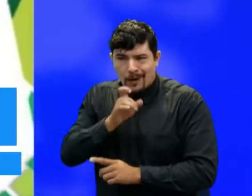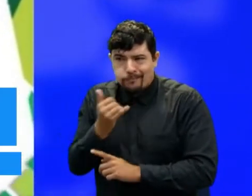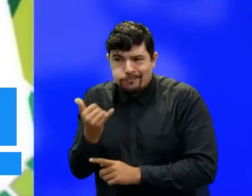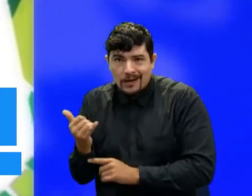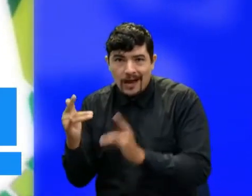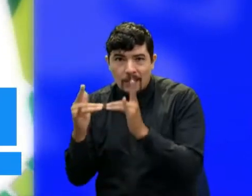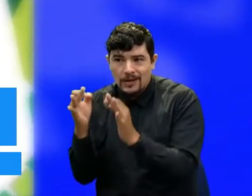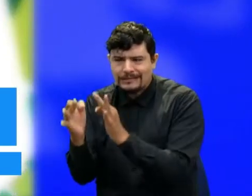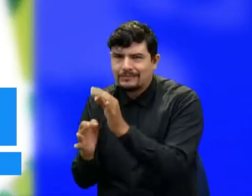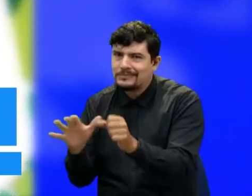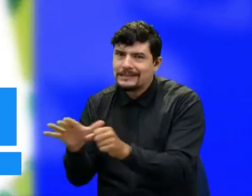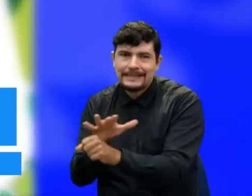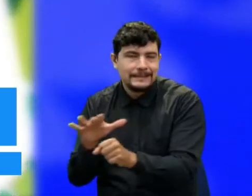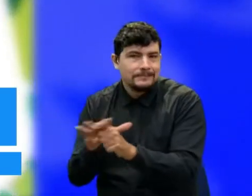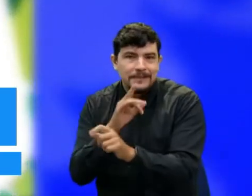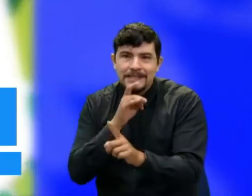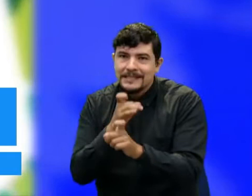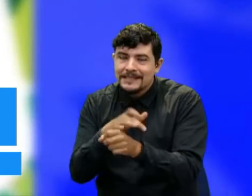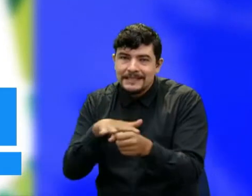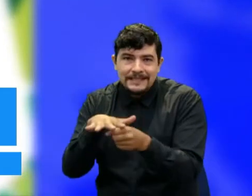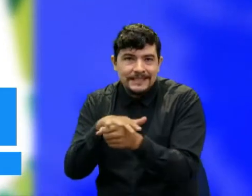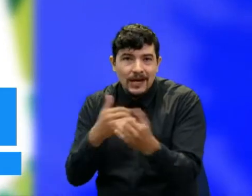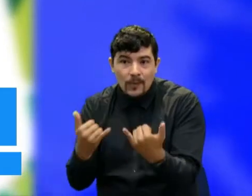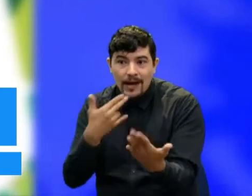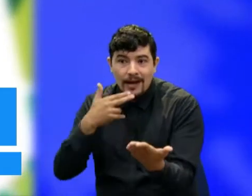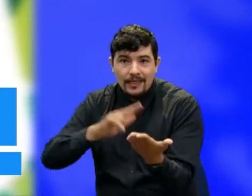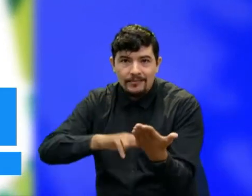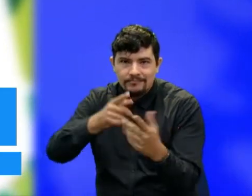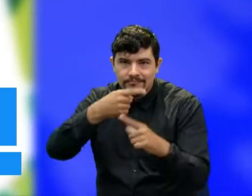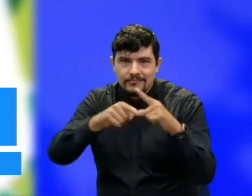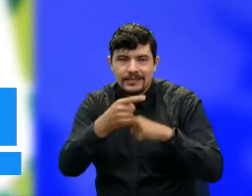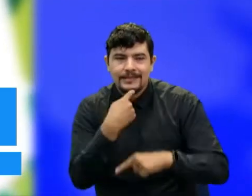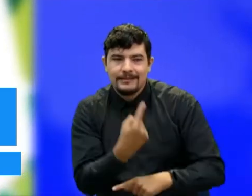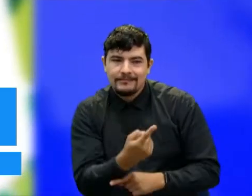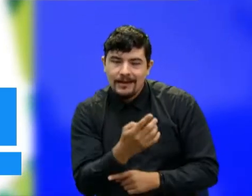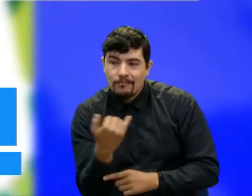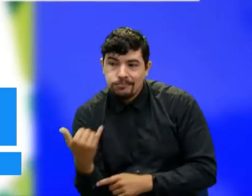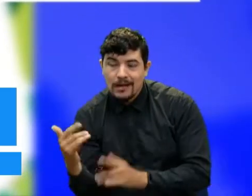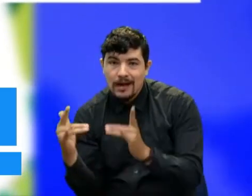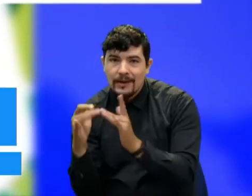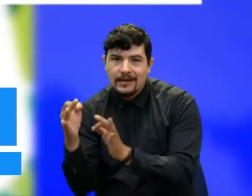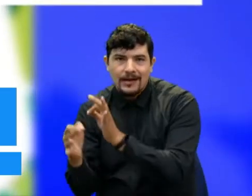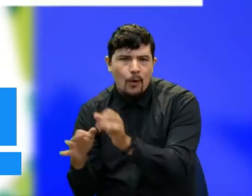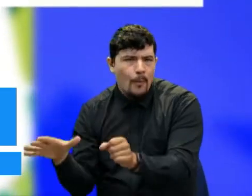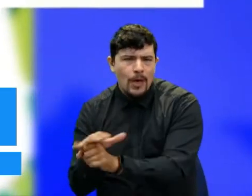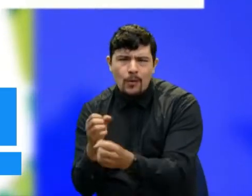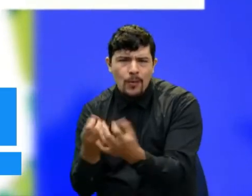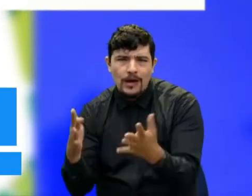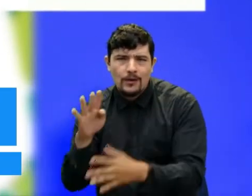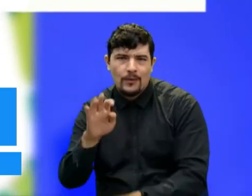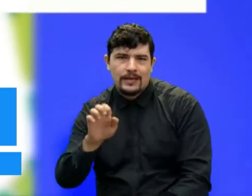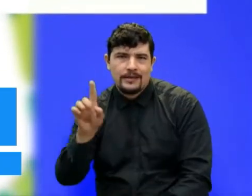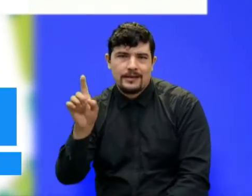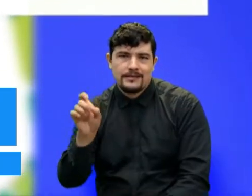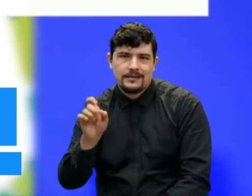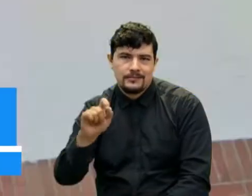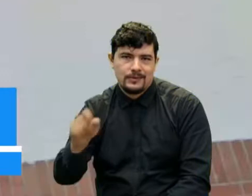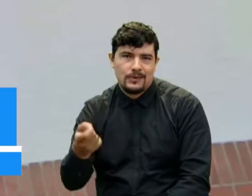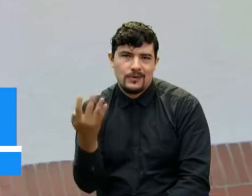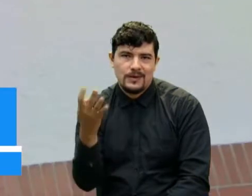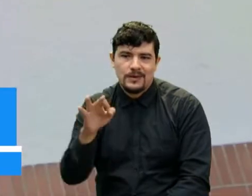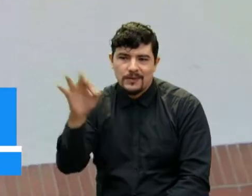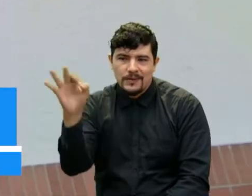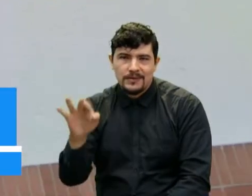explicando que del total de su capacidad está ocupado el 96.4%. Voceros de la clínica Bucaramanga